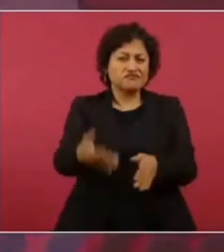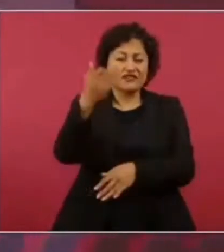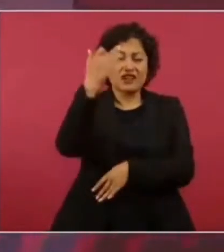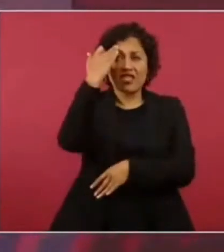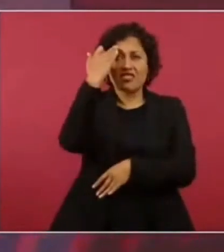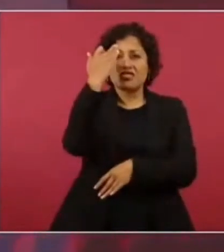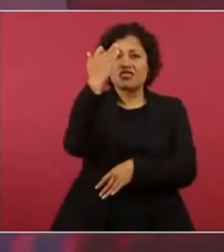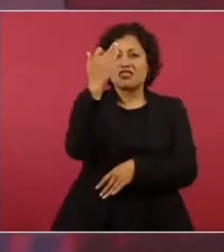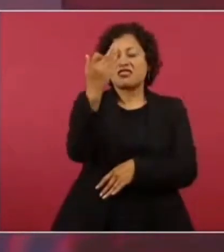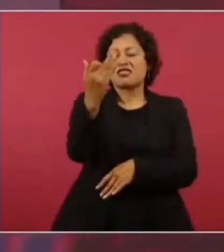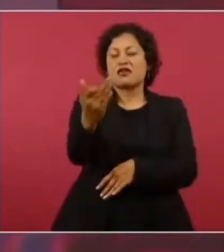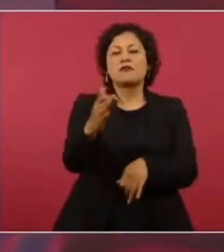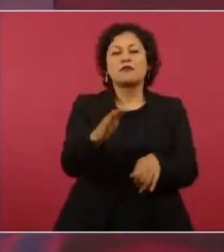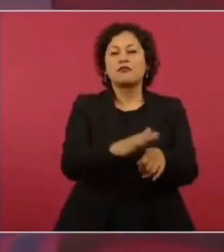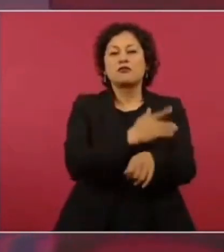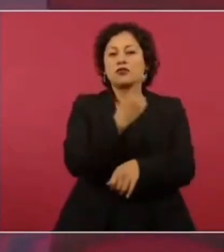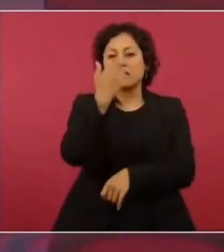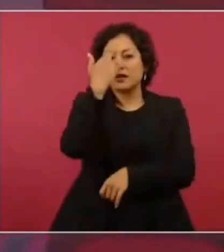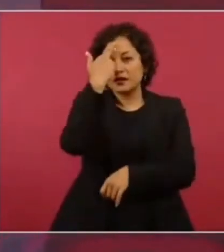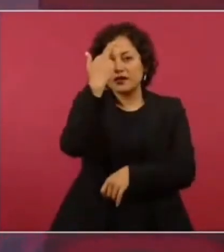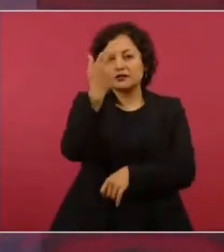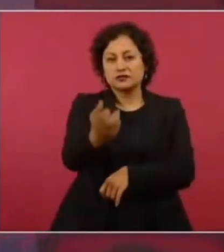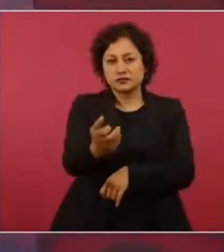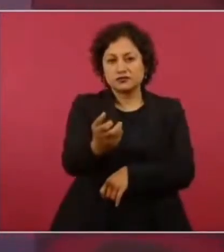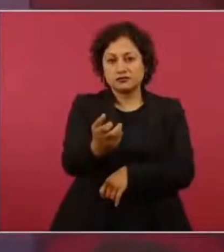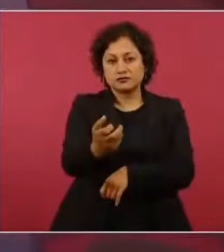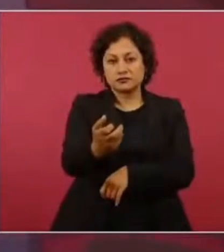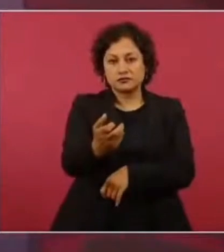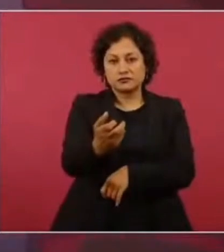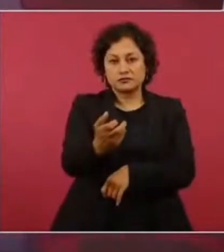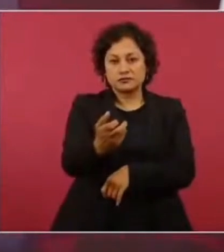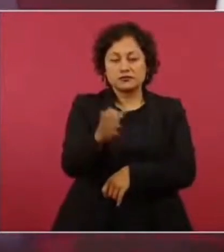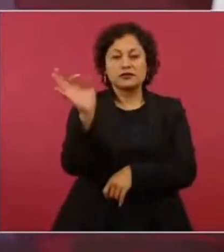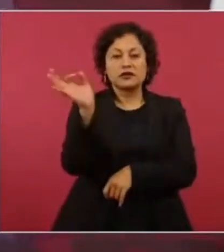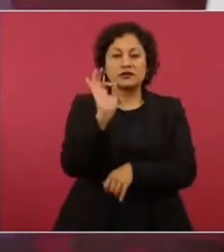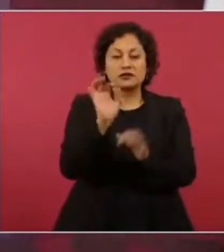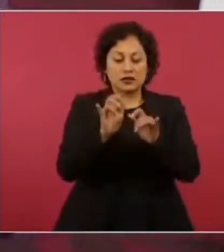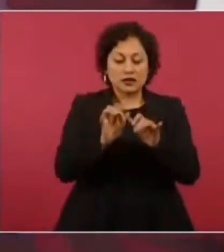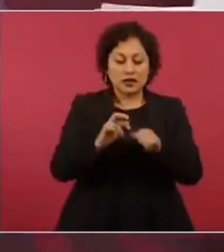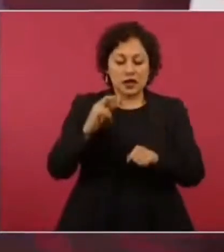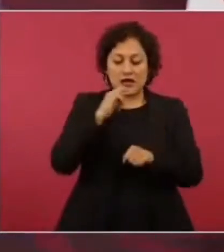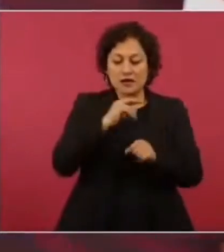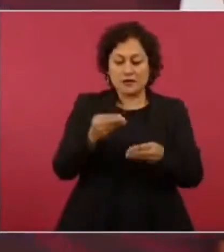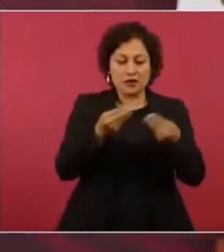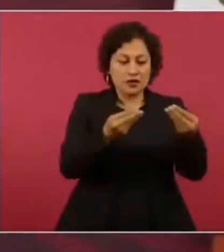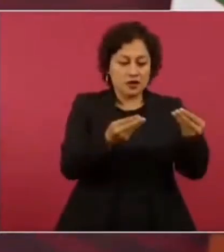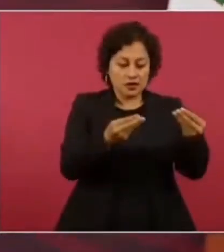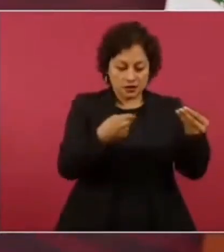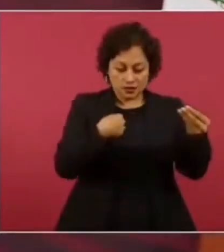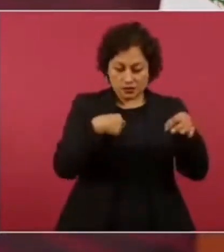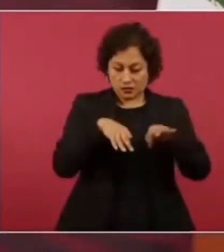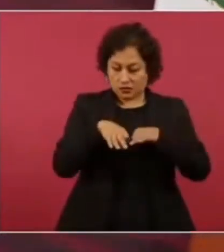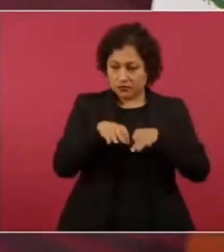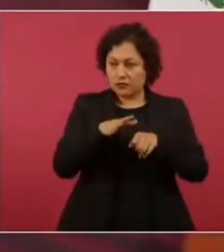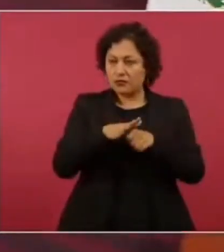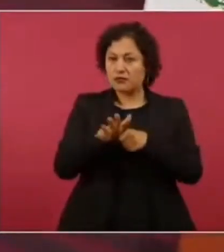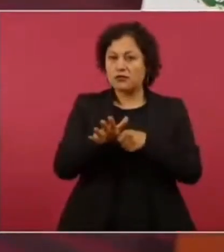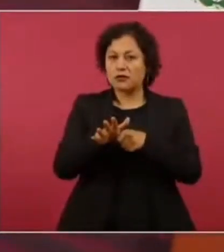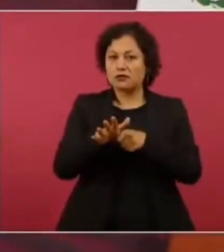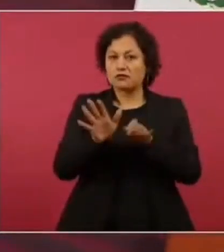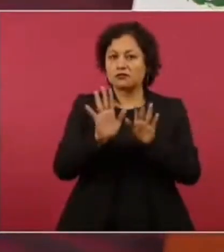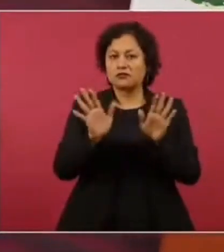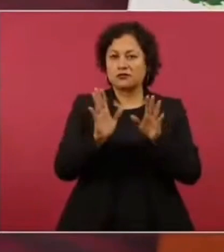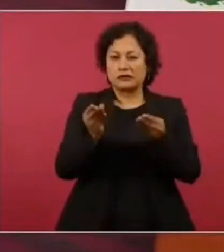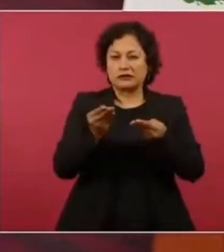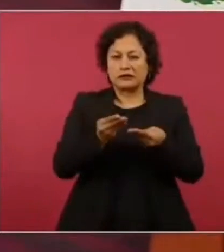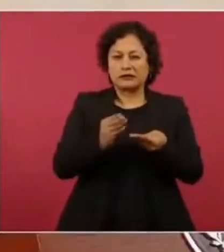porque si resolvían rápido, ya el día siguiente no tenían nada que hacer. Entonces, tenían que tener ahí